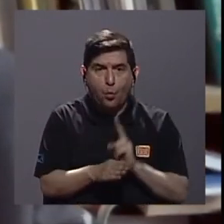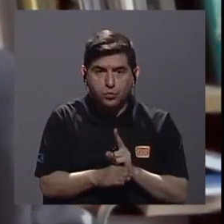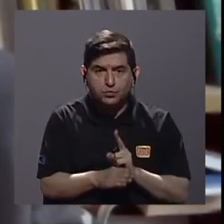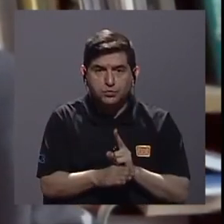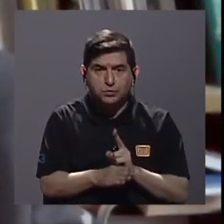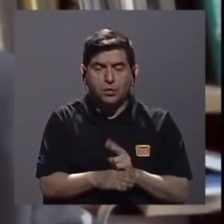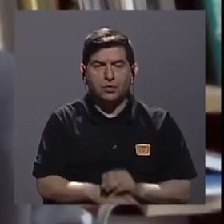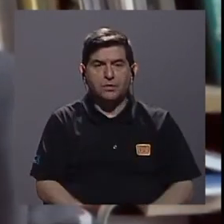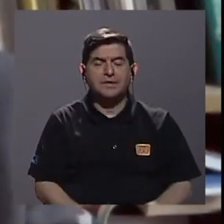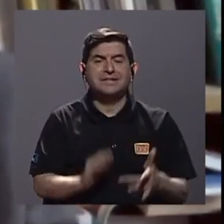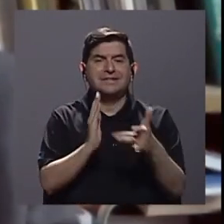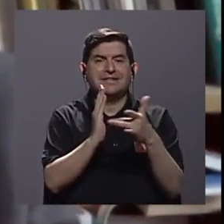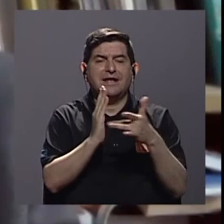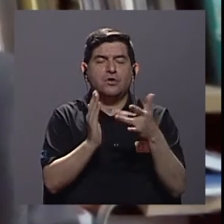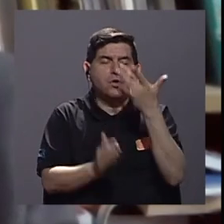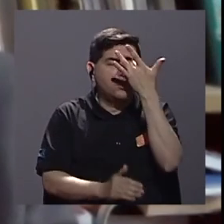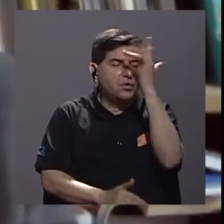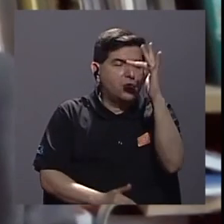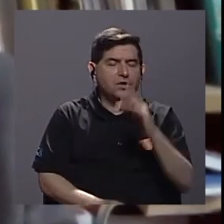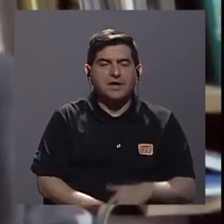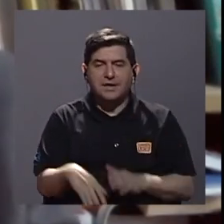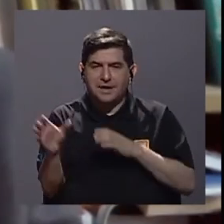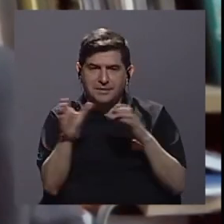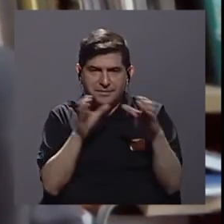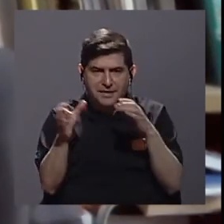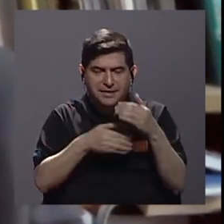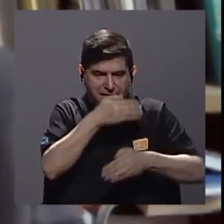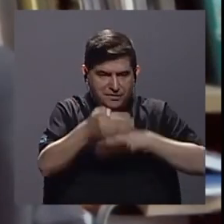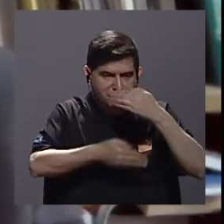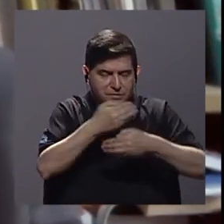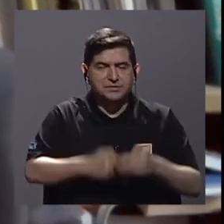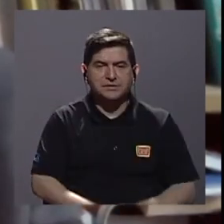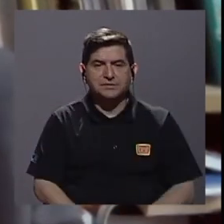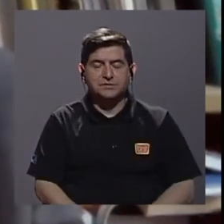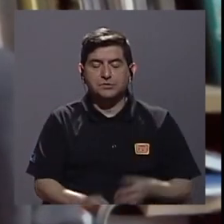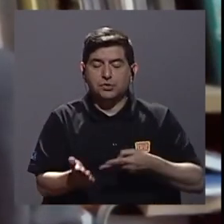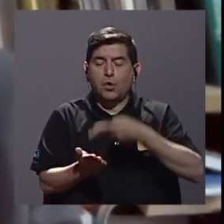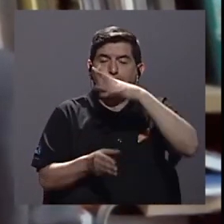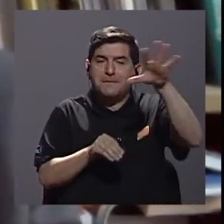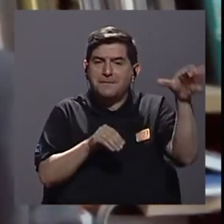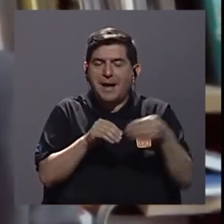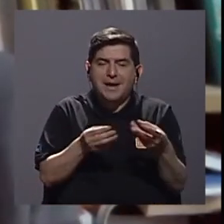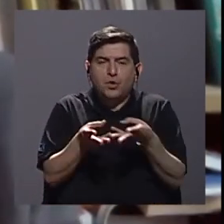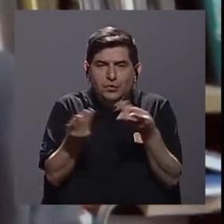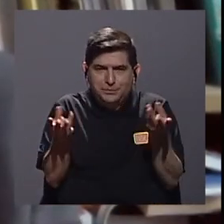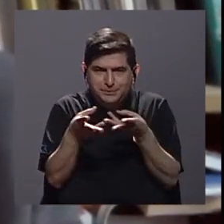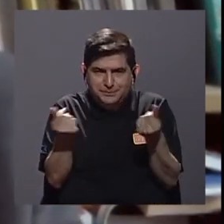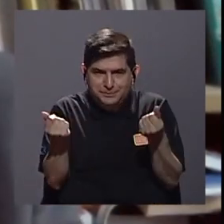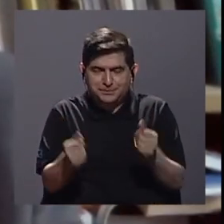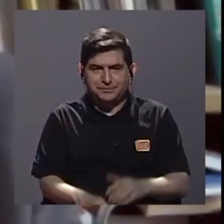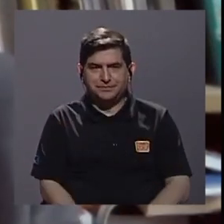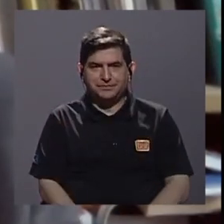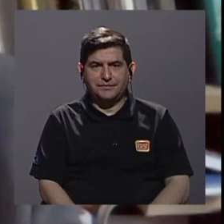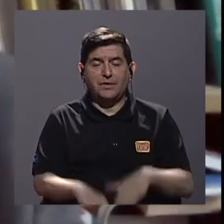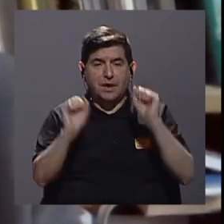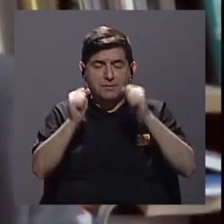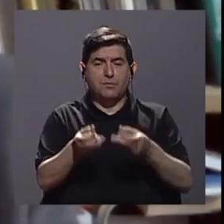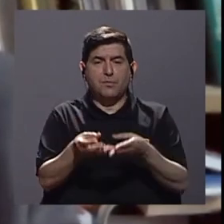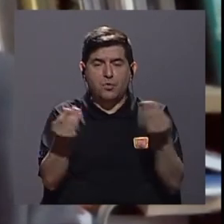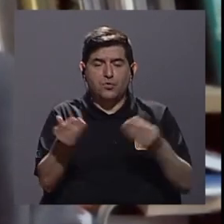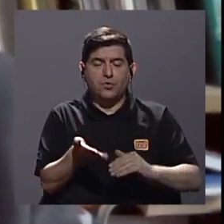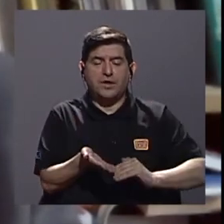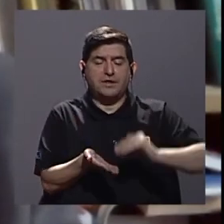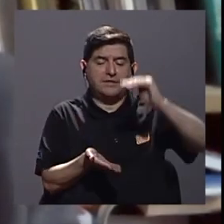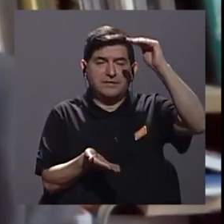tecnología inteligente de comercialización el tema de valor agregado a la productividad para generar productos de alto